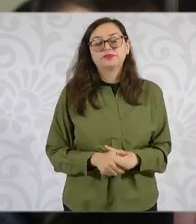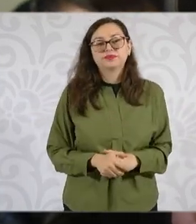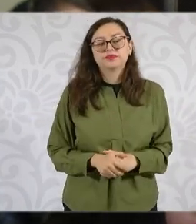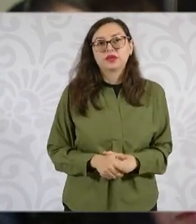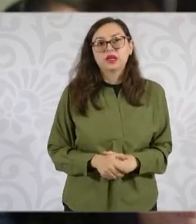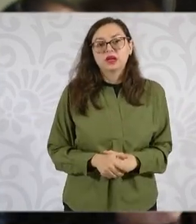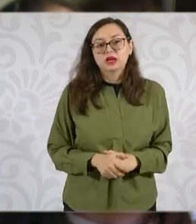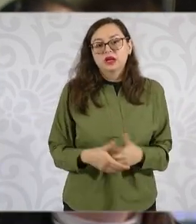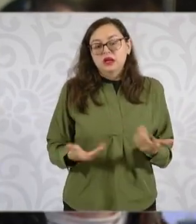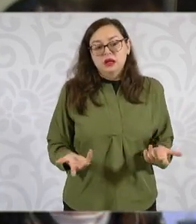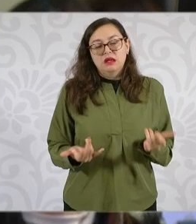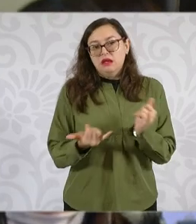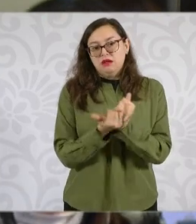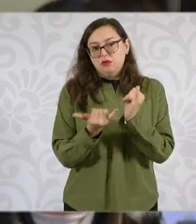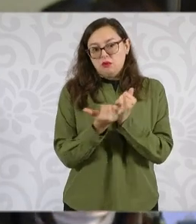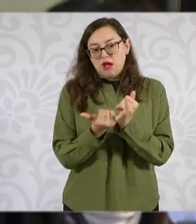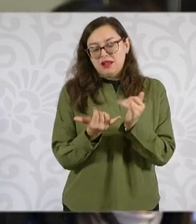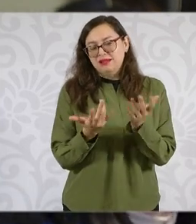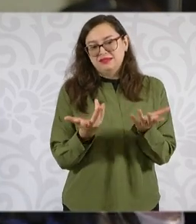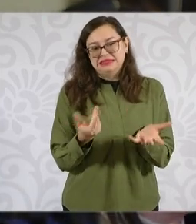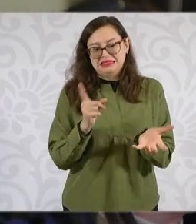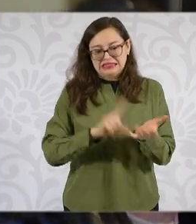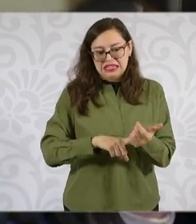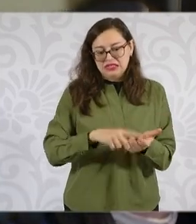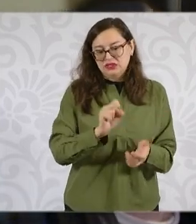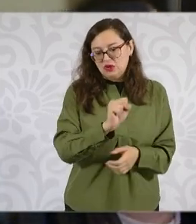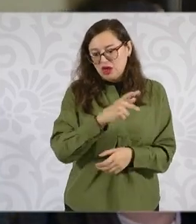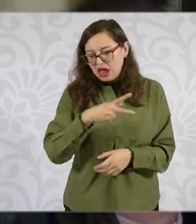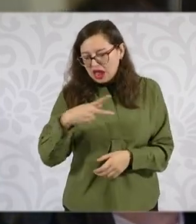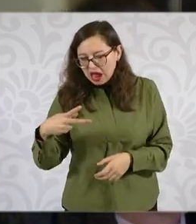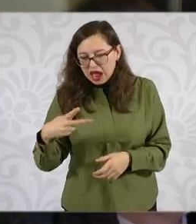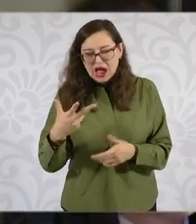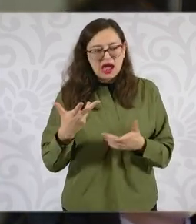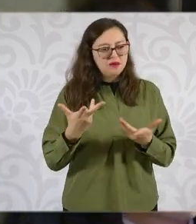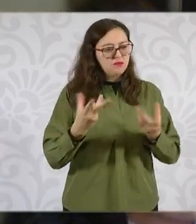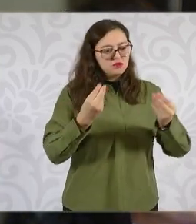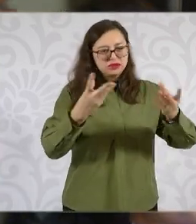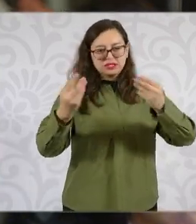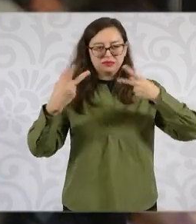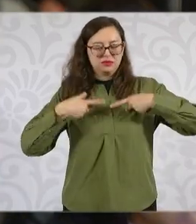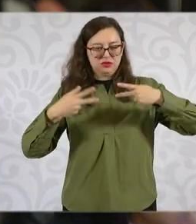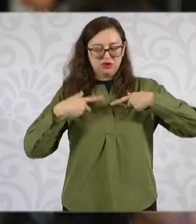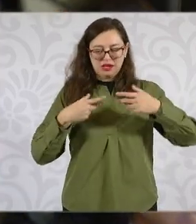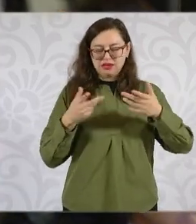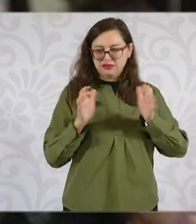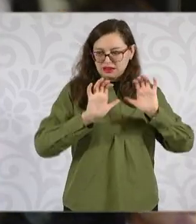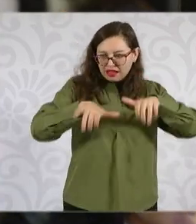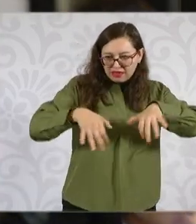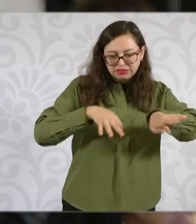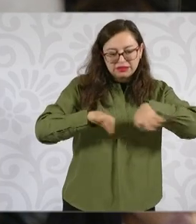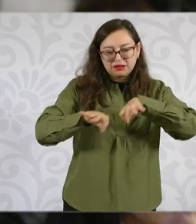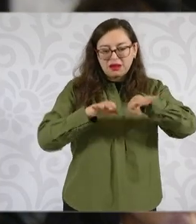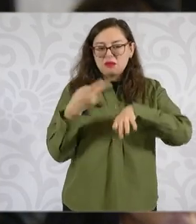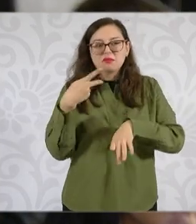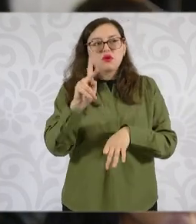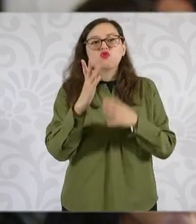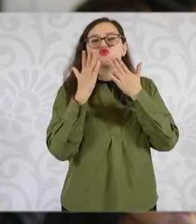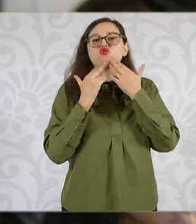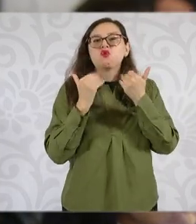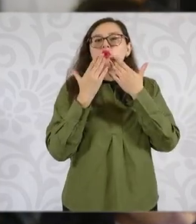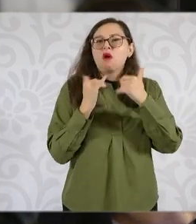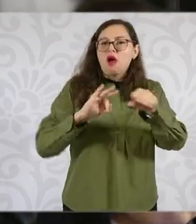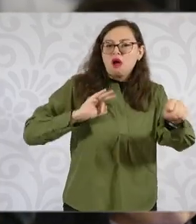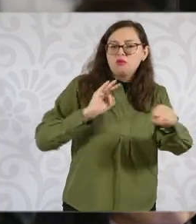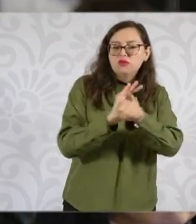ha comentado, las aplicaciones, la falta de seguridad social para quienes laboran ahí, etcétera, es muchas,